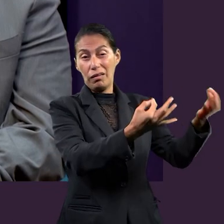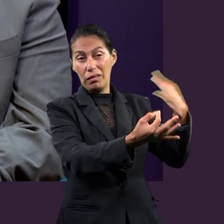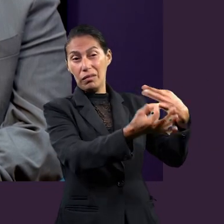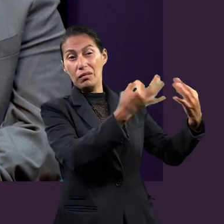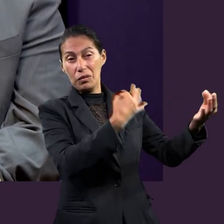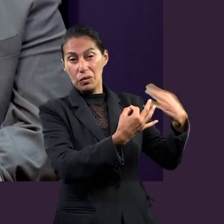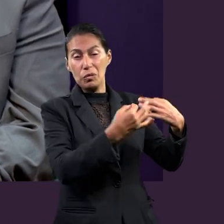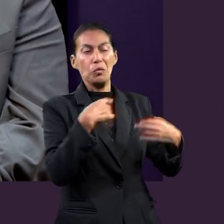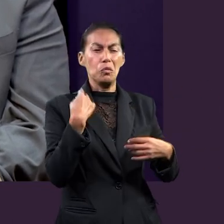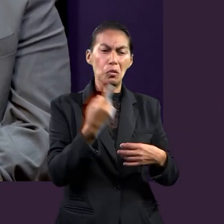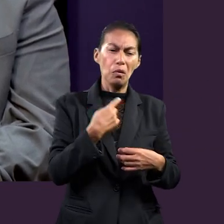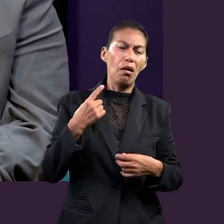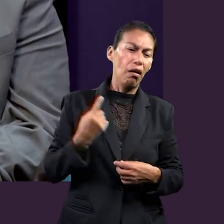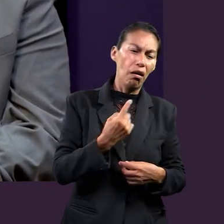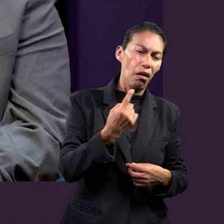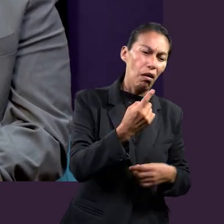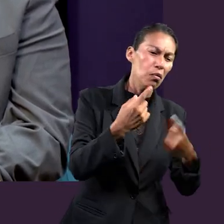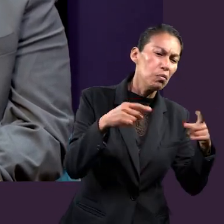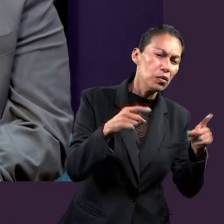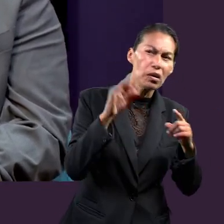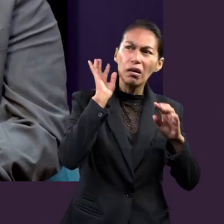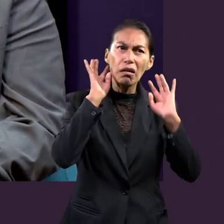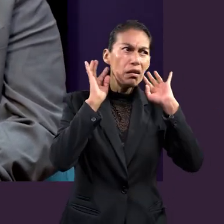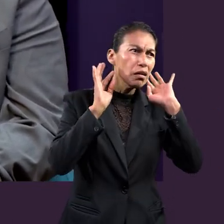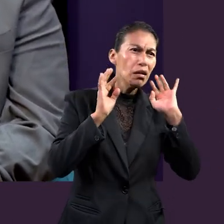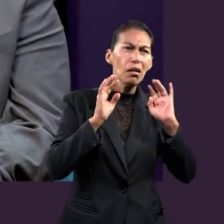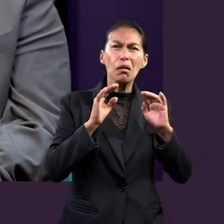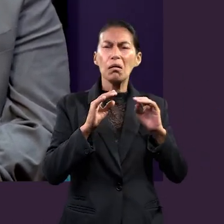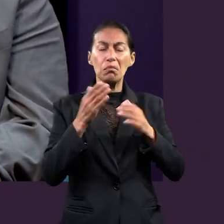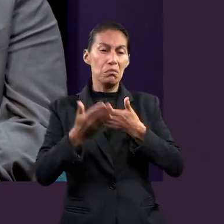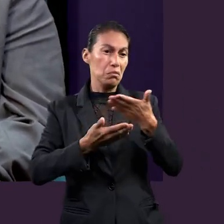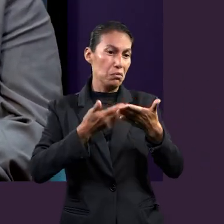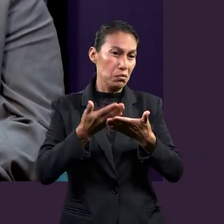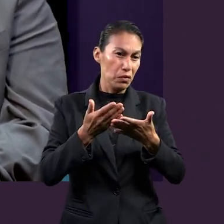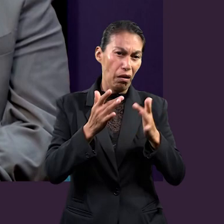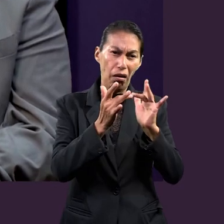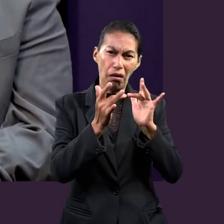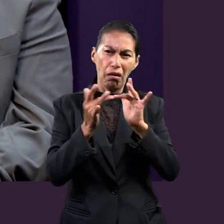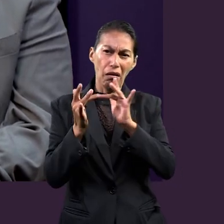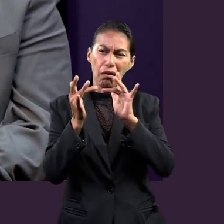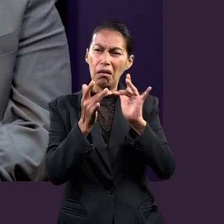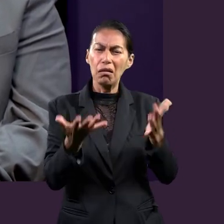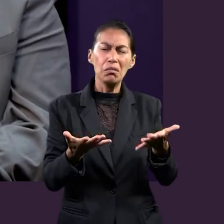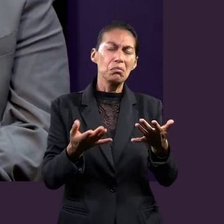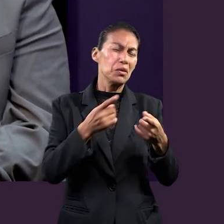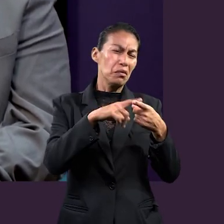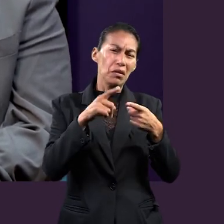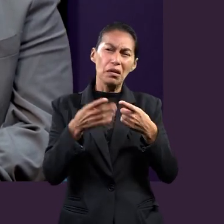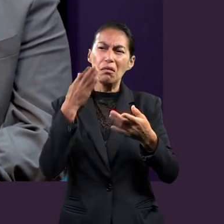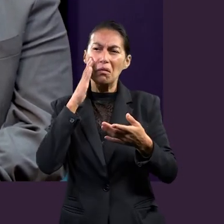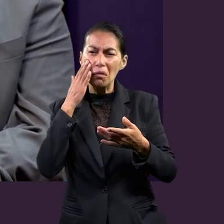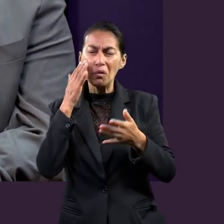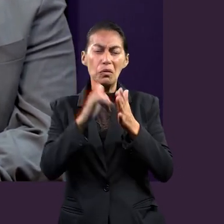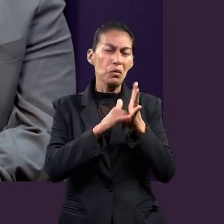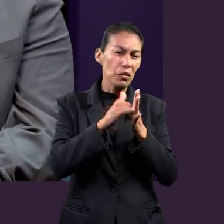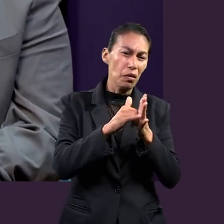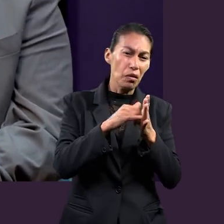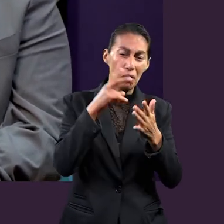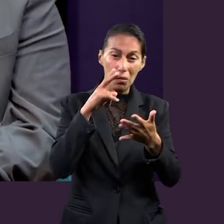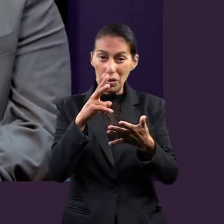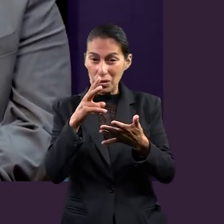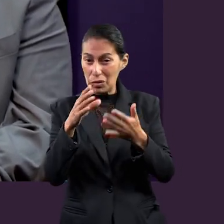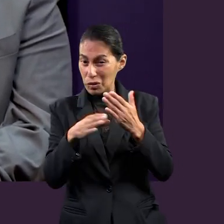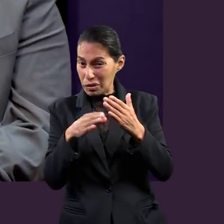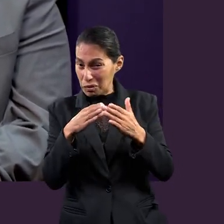la tentación todo el tiempo, estamos oyendo, vamos por la calle, escuchamos música, estamos en las redes sociales y nos encontramos con